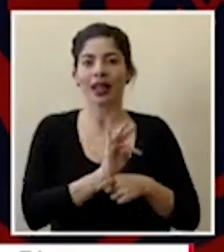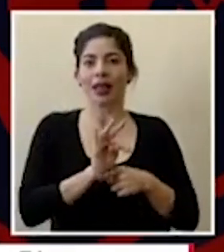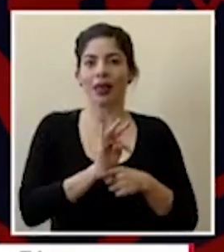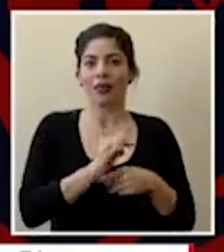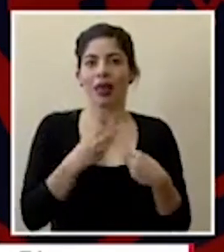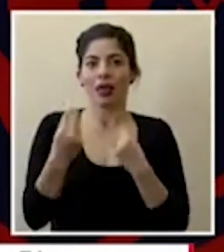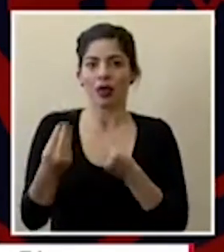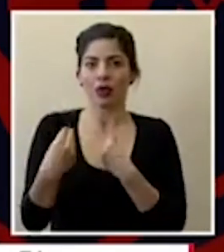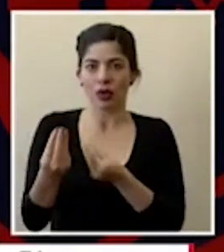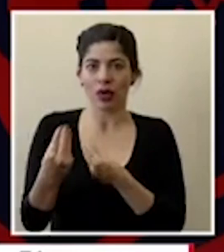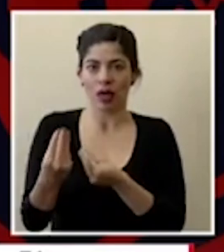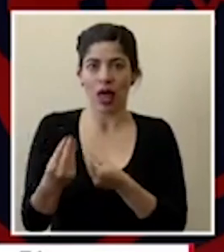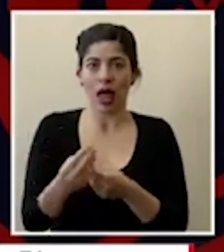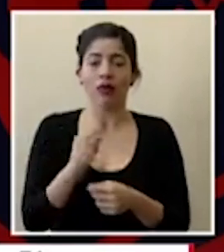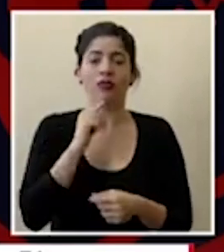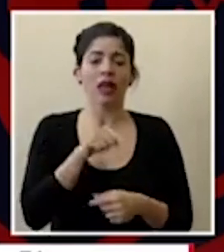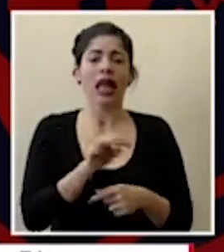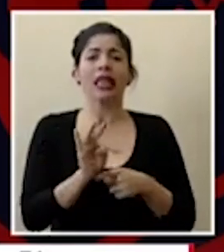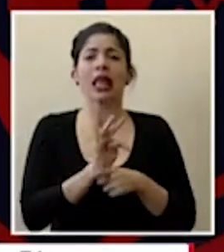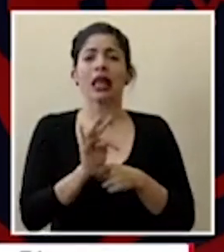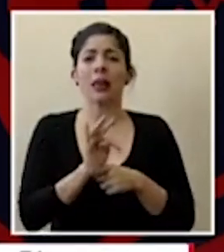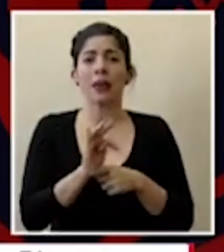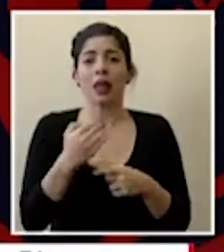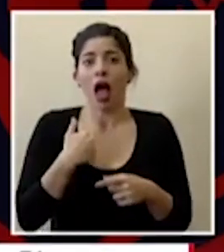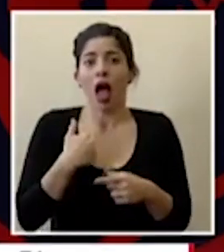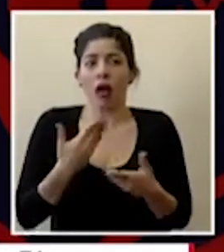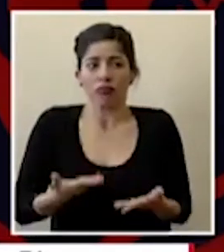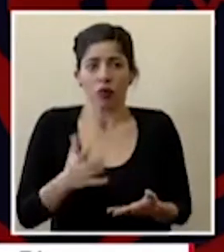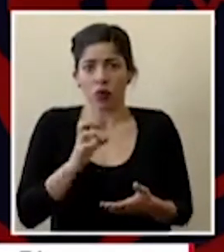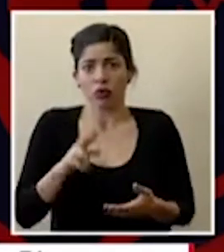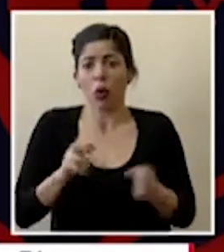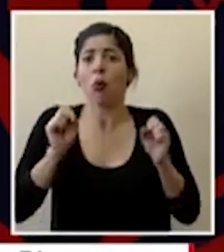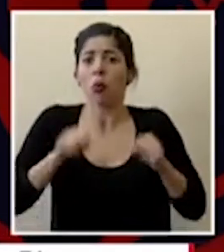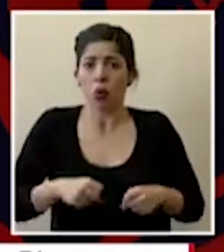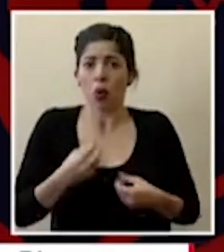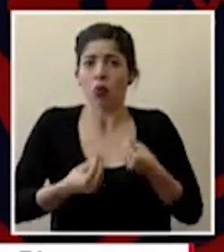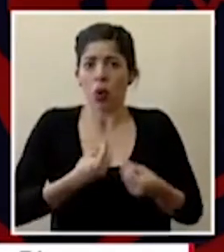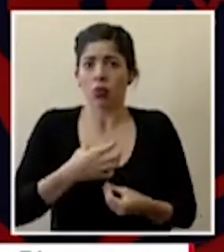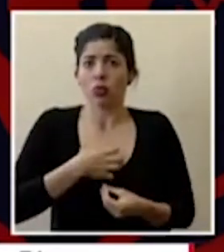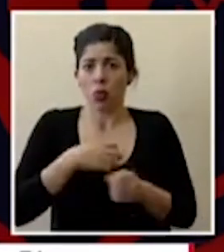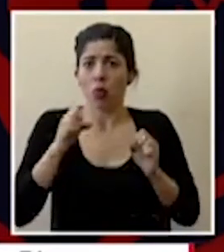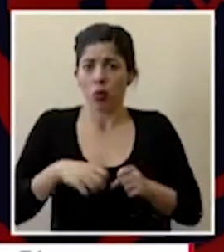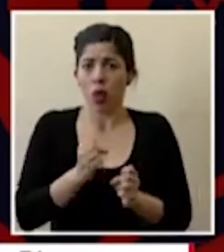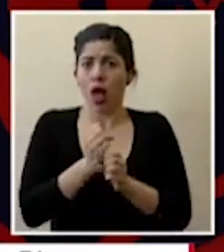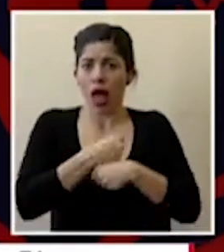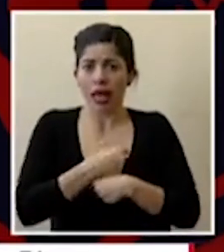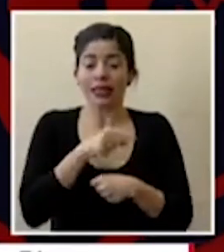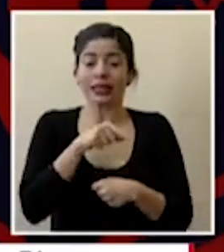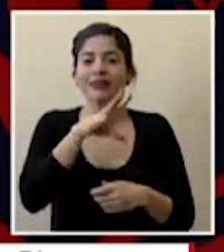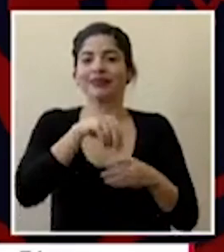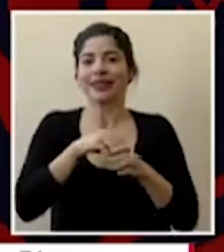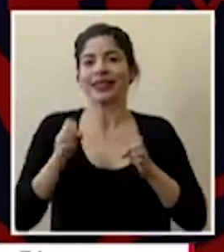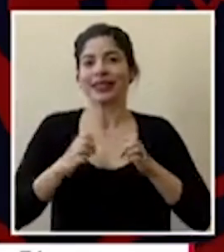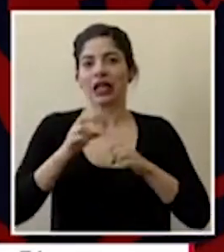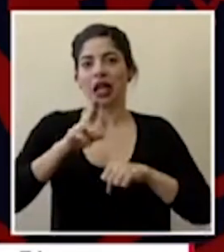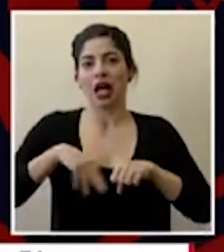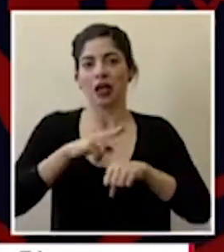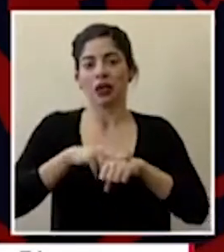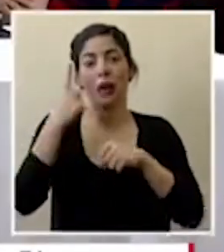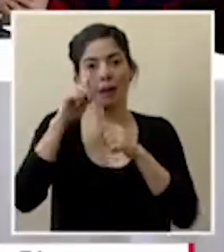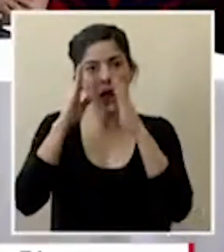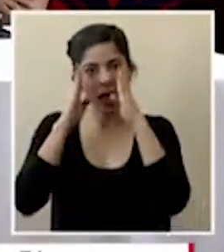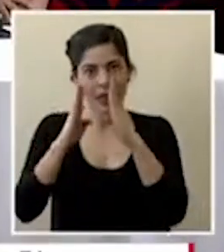se les está dando es un tratamiento que tenemos en el país que podemos producir en el país y que es parte de la estrategia nacional de atención